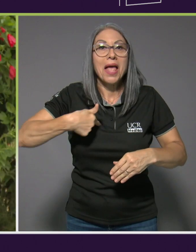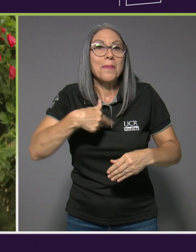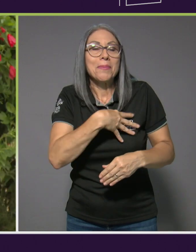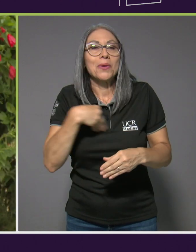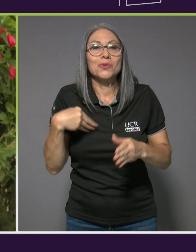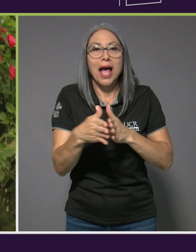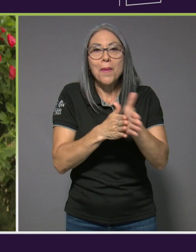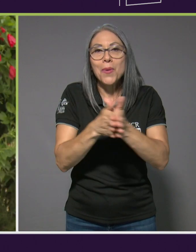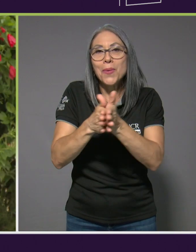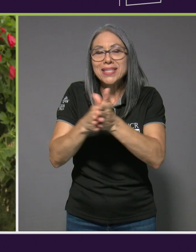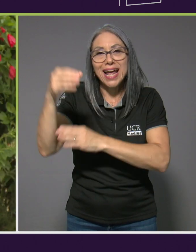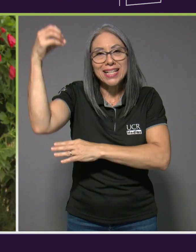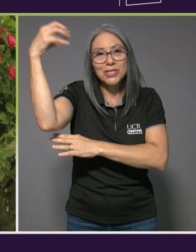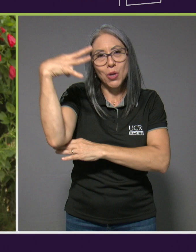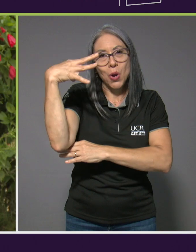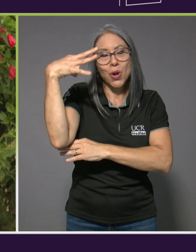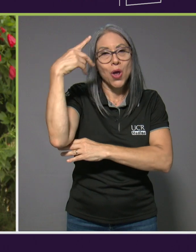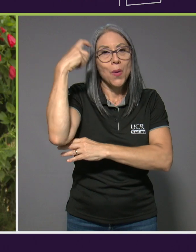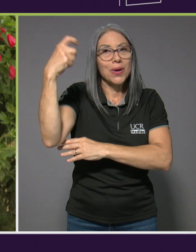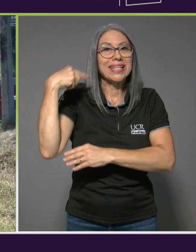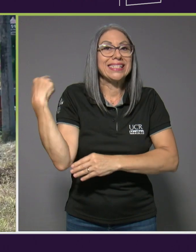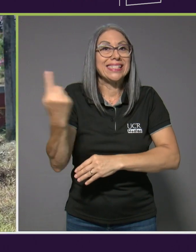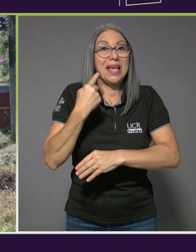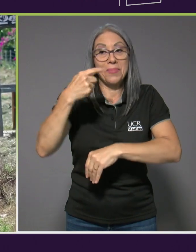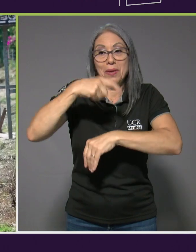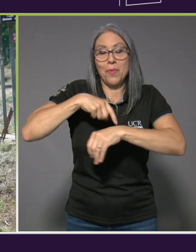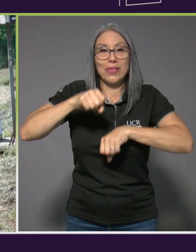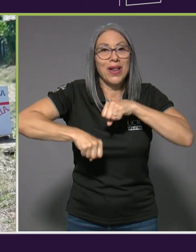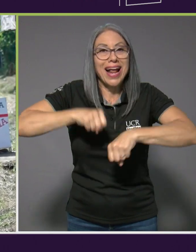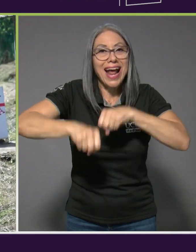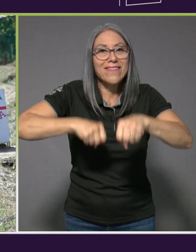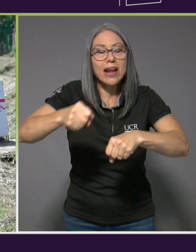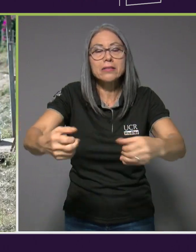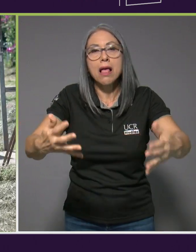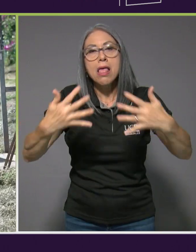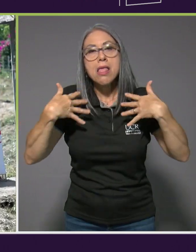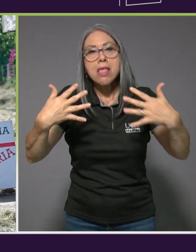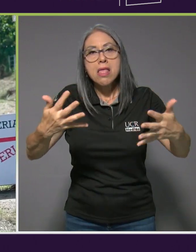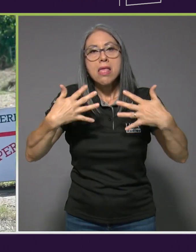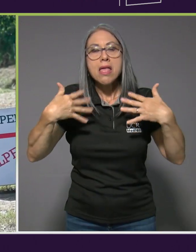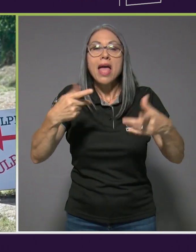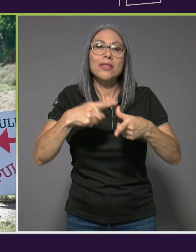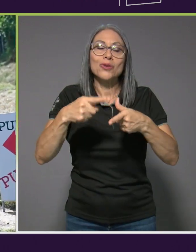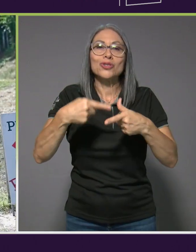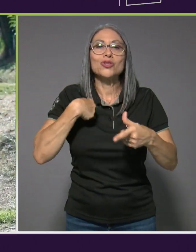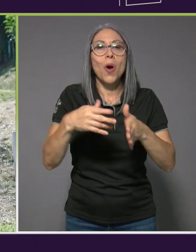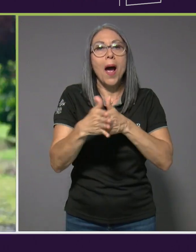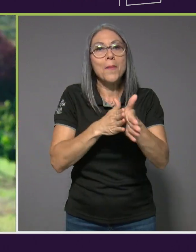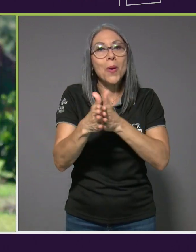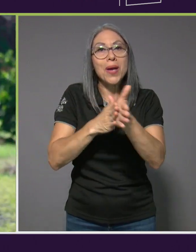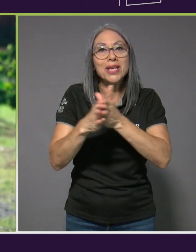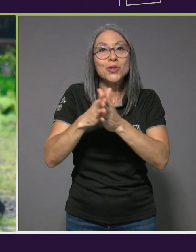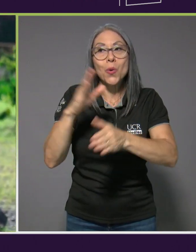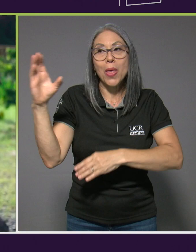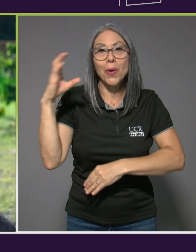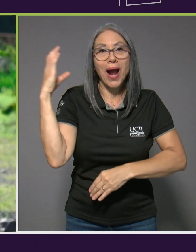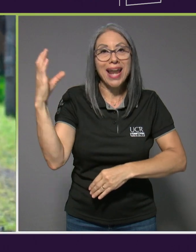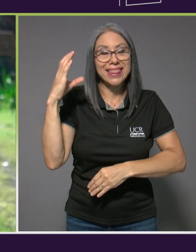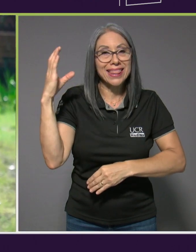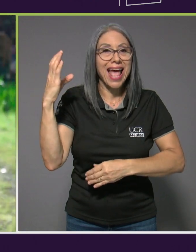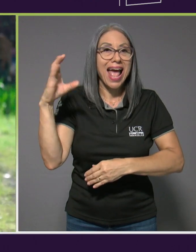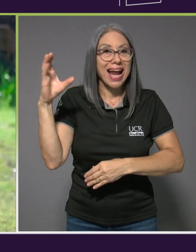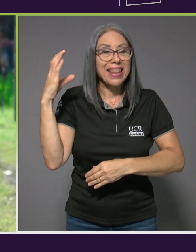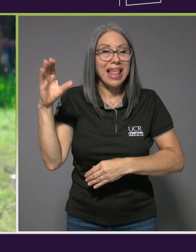las carreras siempre nos da el calor y entonces aprovecho cuando Cartago está un poquito más caliente para